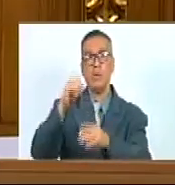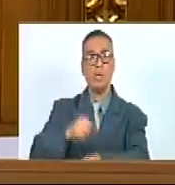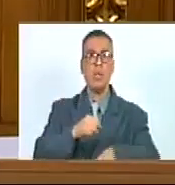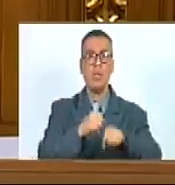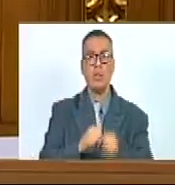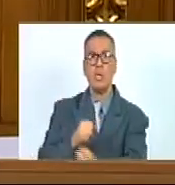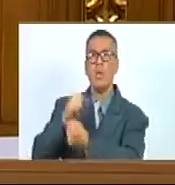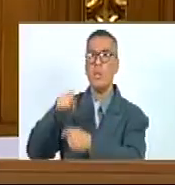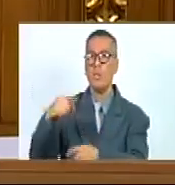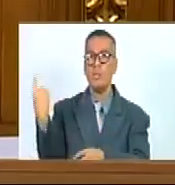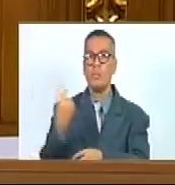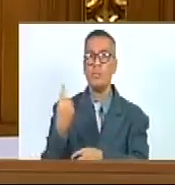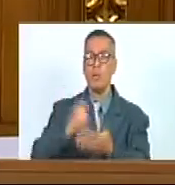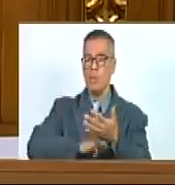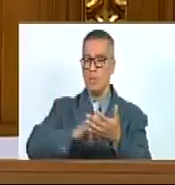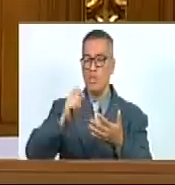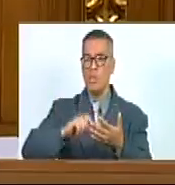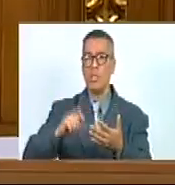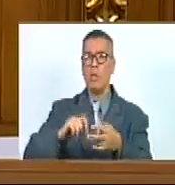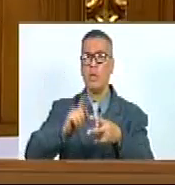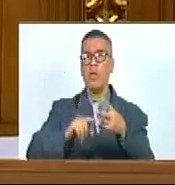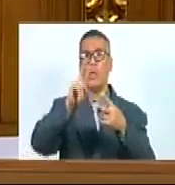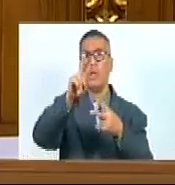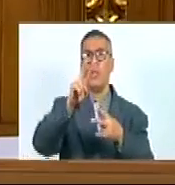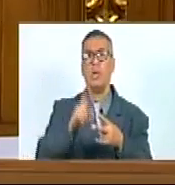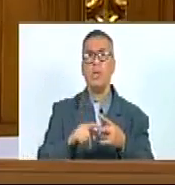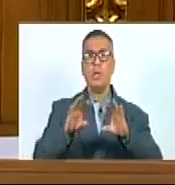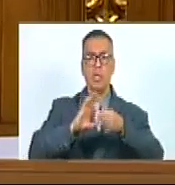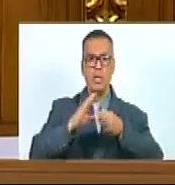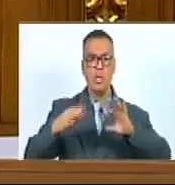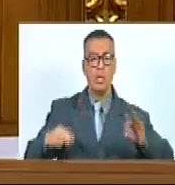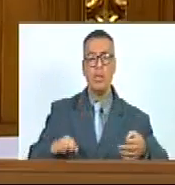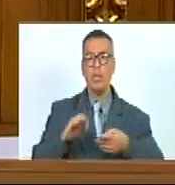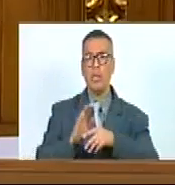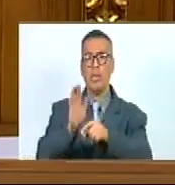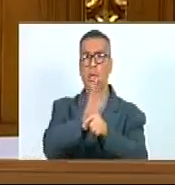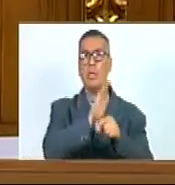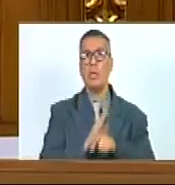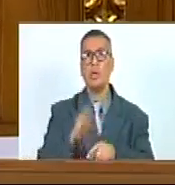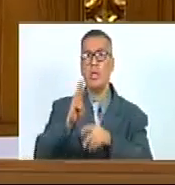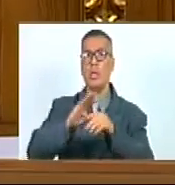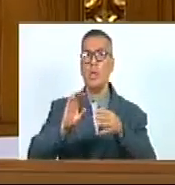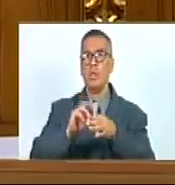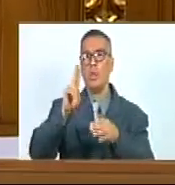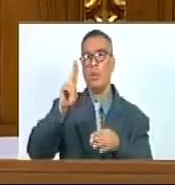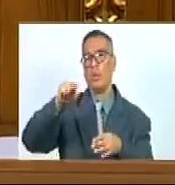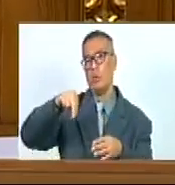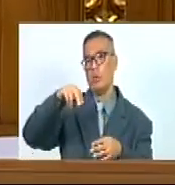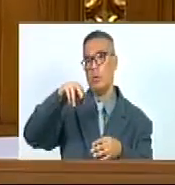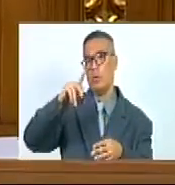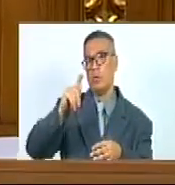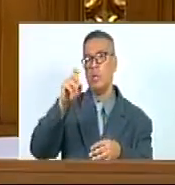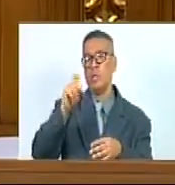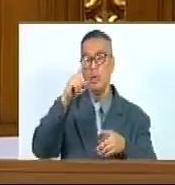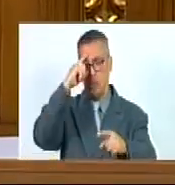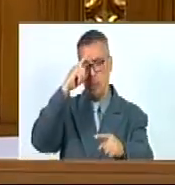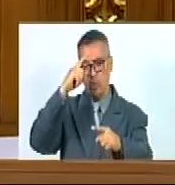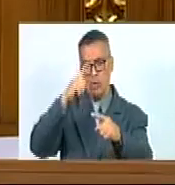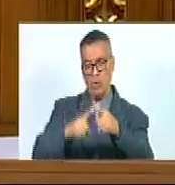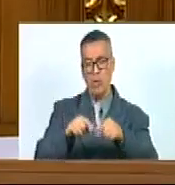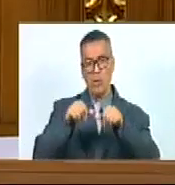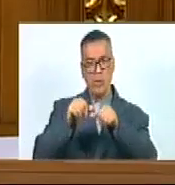donde vengo Inscritas Ambas En la red mundial De reserva De biósfera De la UNESCO Con el objetivo De